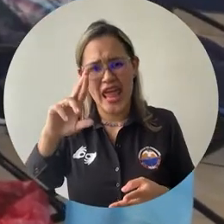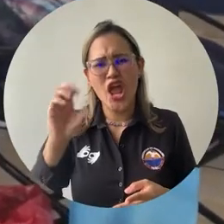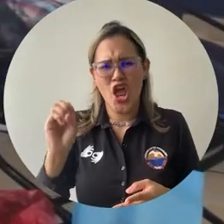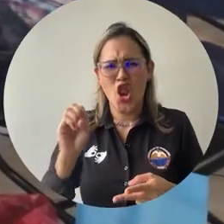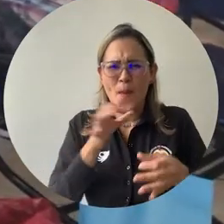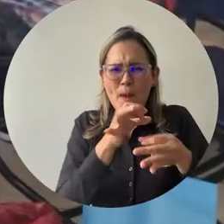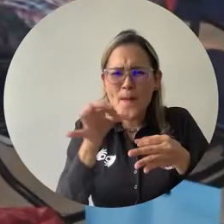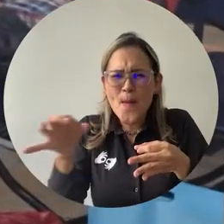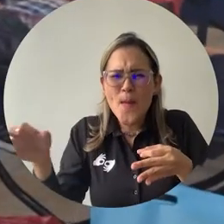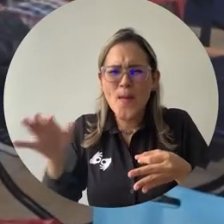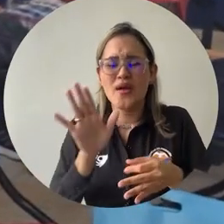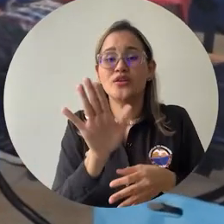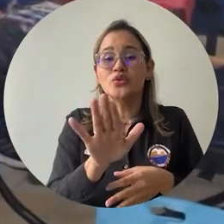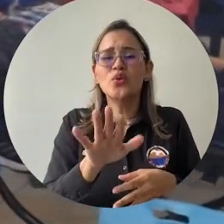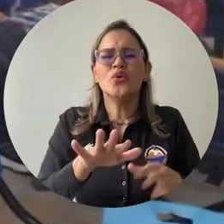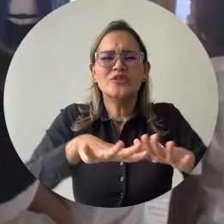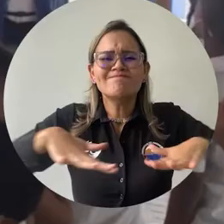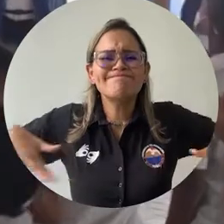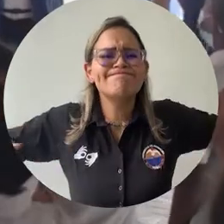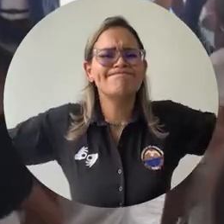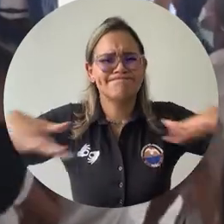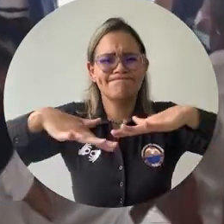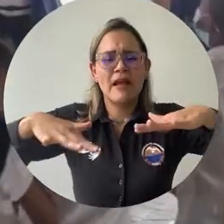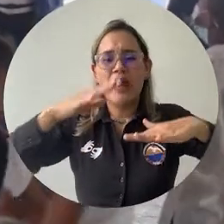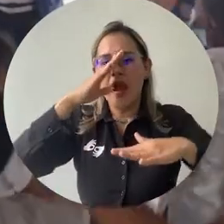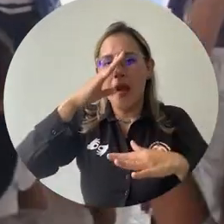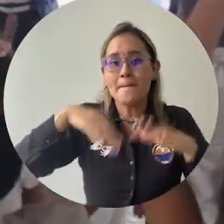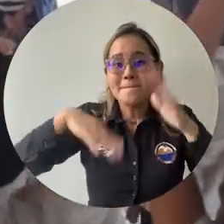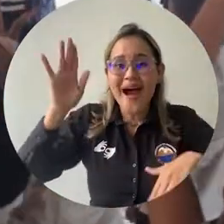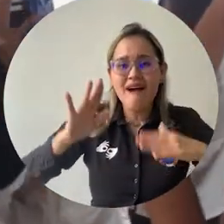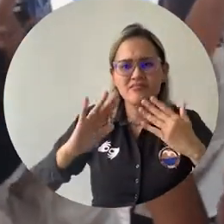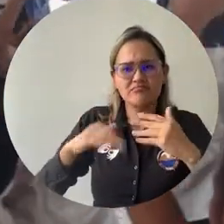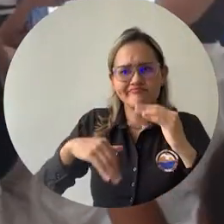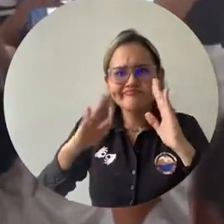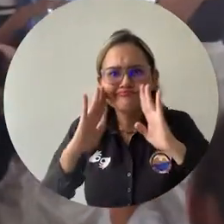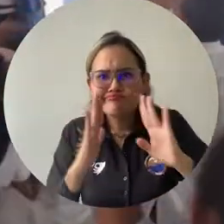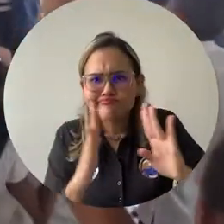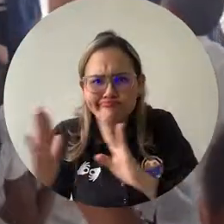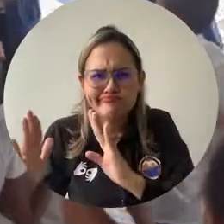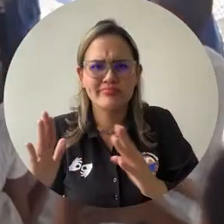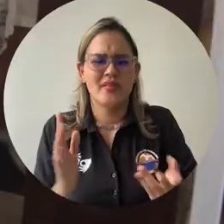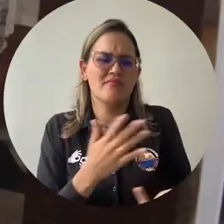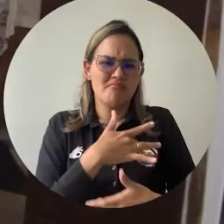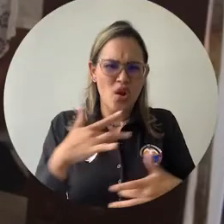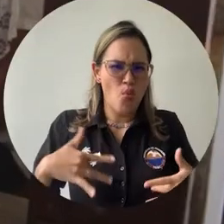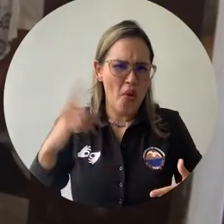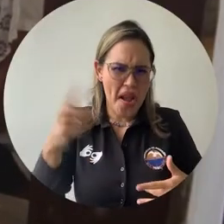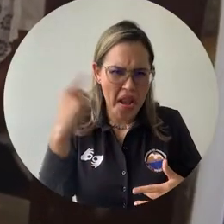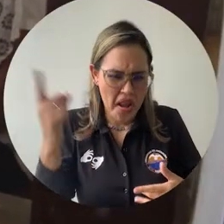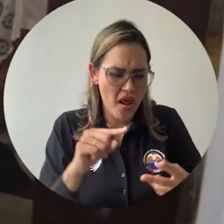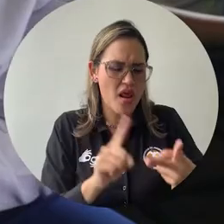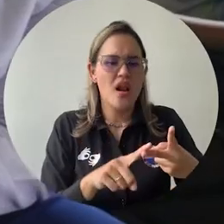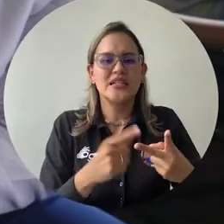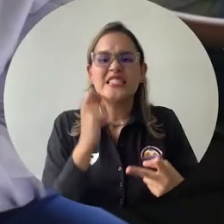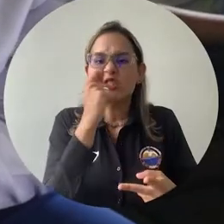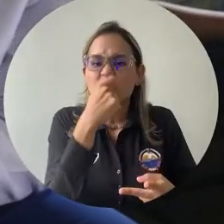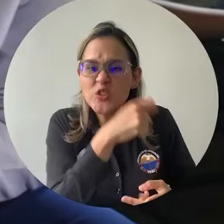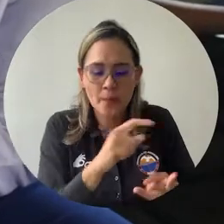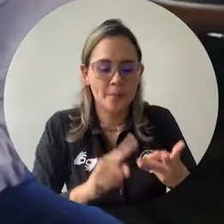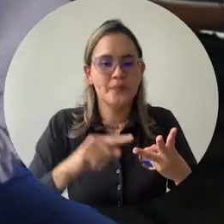de Sitio Nuevo en Guamal y de otra comunidad en Santa Ana recibieron atención en diferentes áreas de la salud como medicina general,